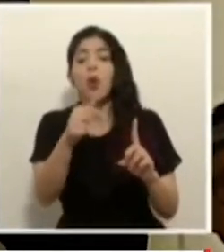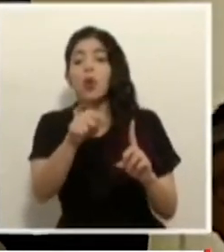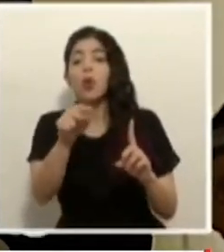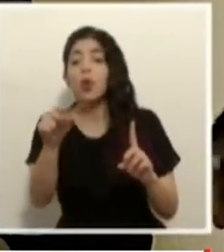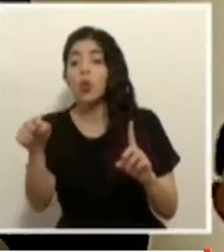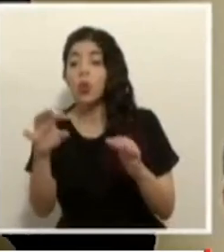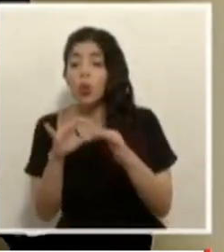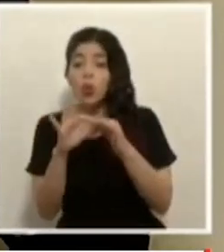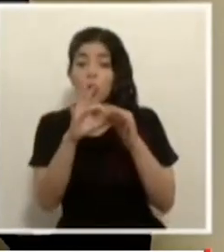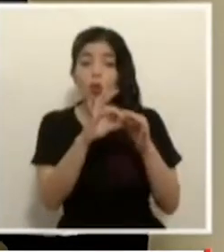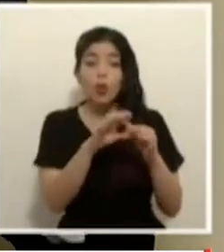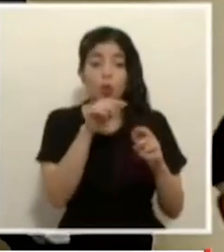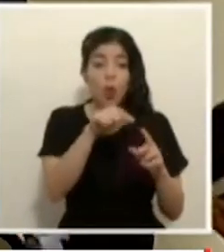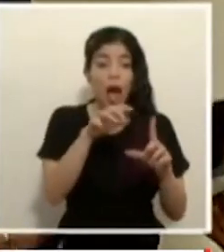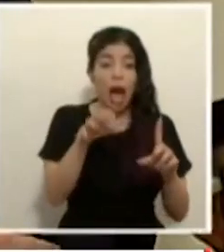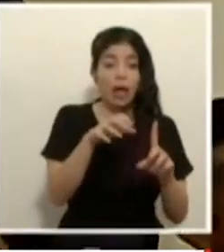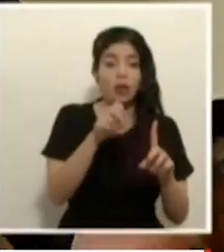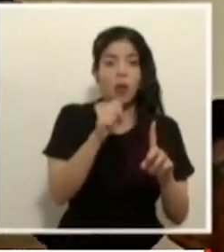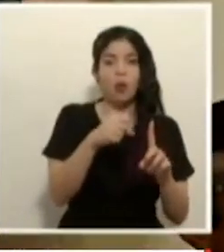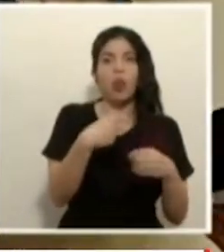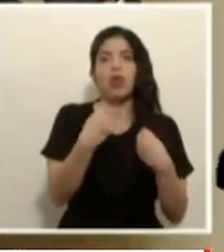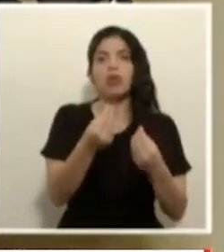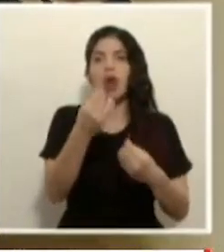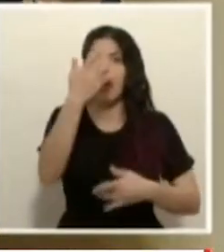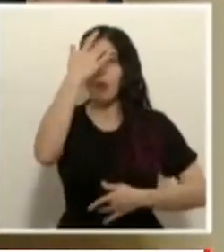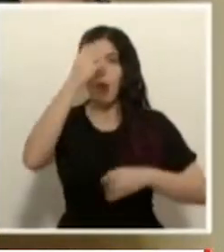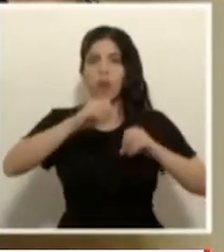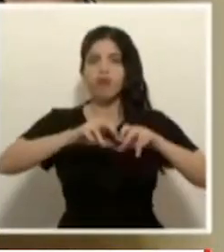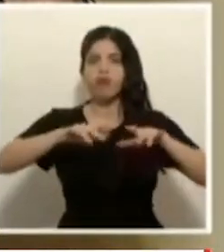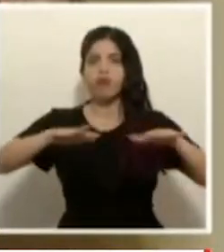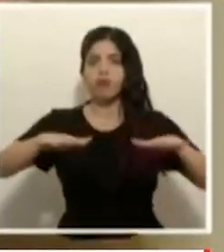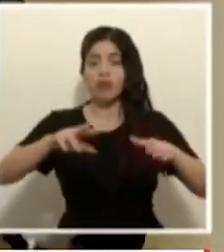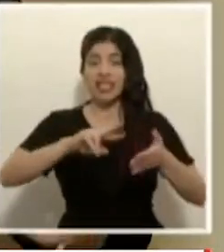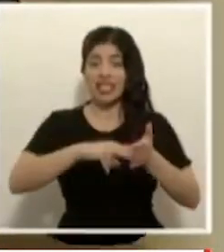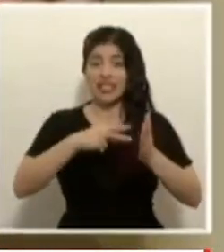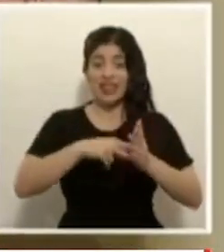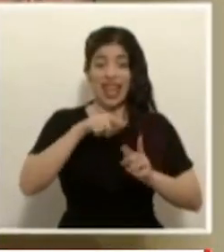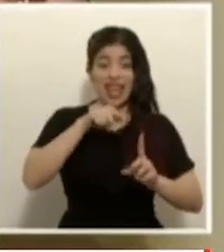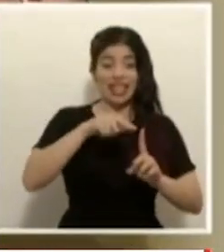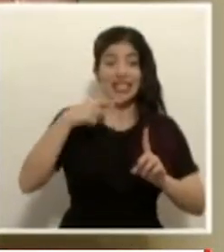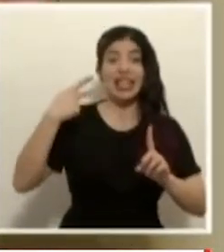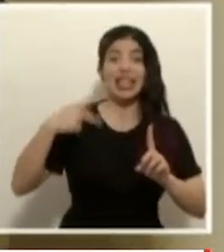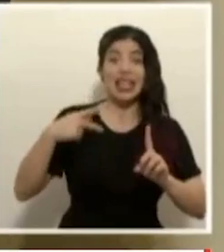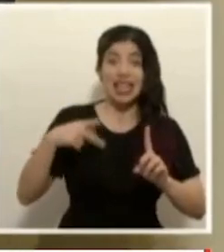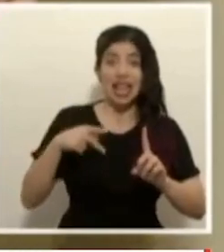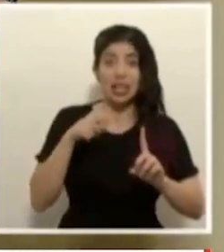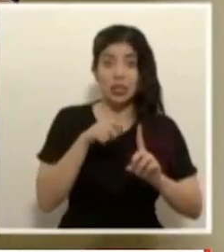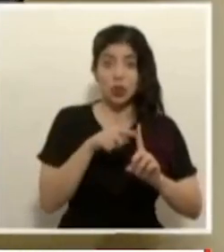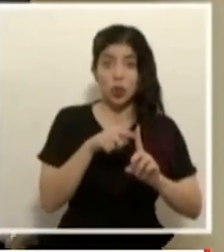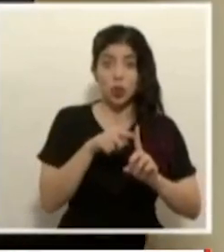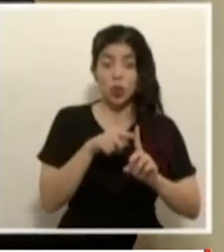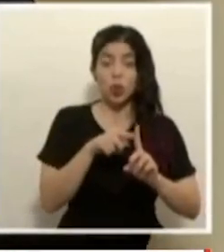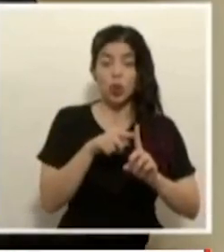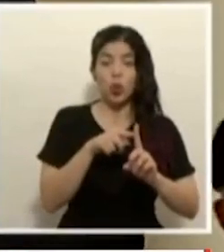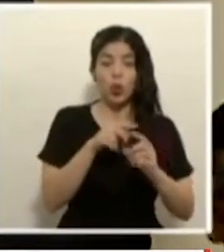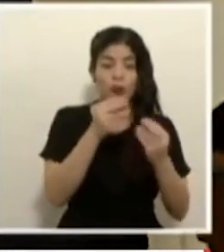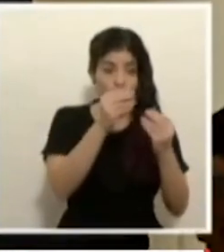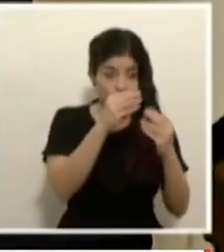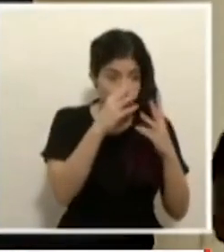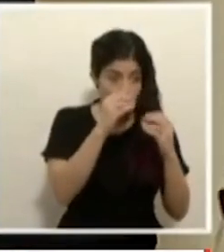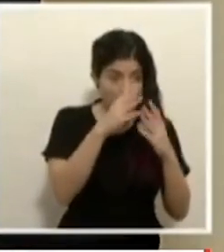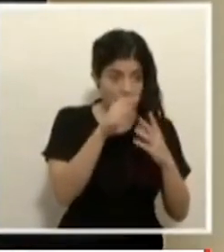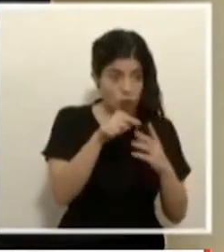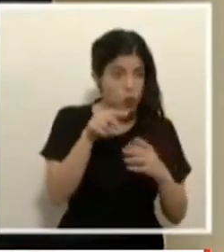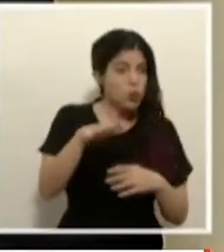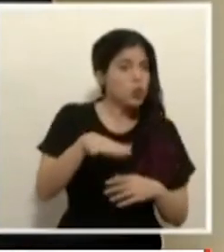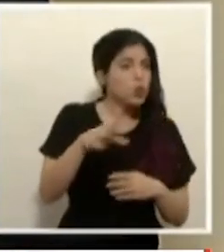puede aumentar los contagios que puede hacer eso entonces esa matriz de riesgo es la que se aplica a la hora de